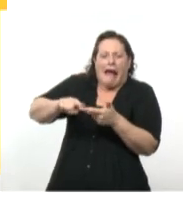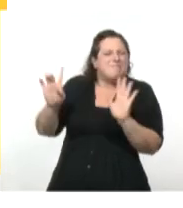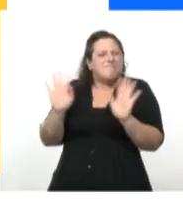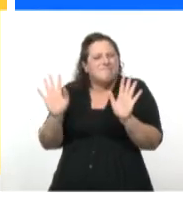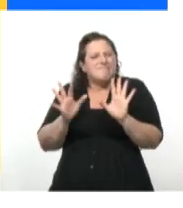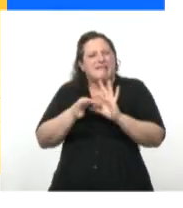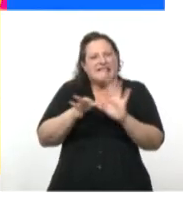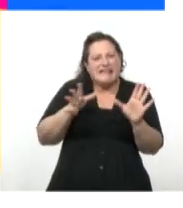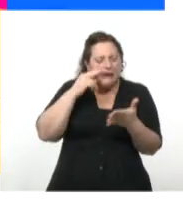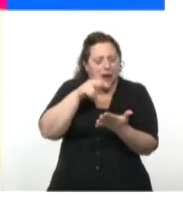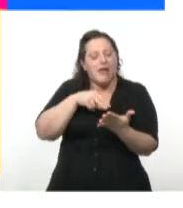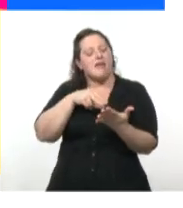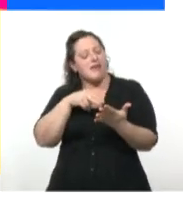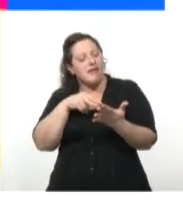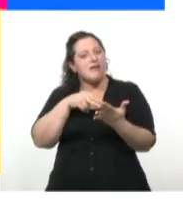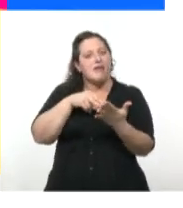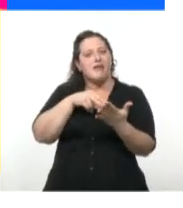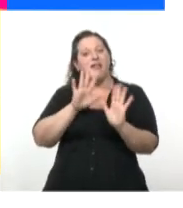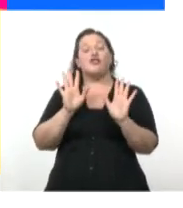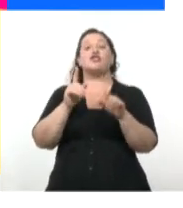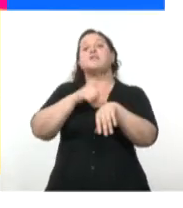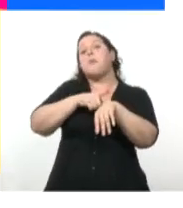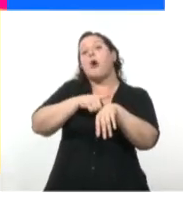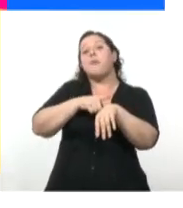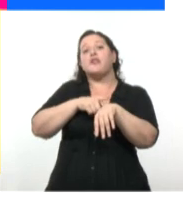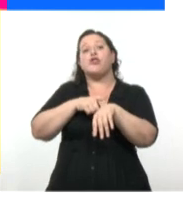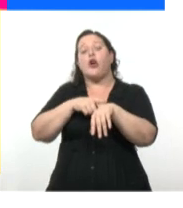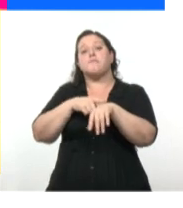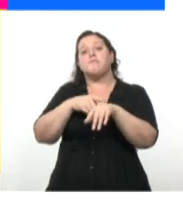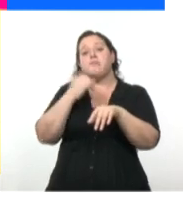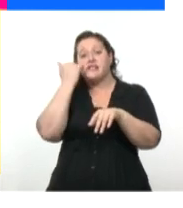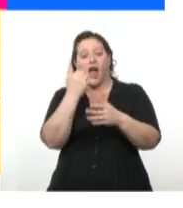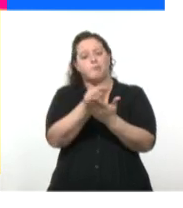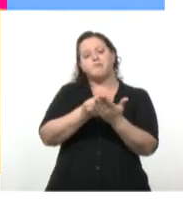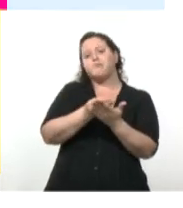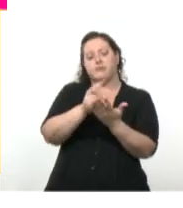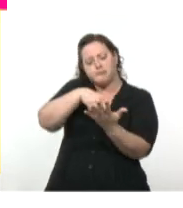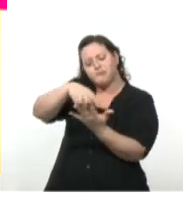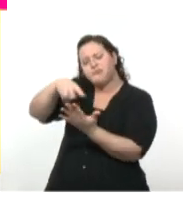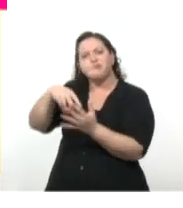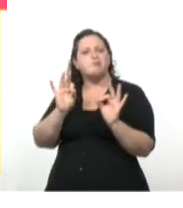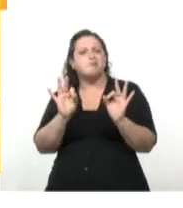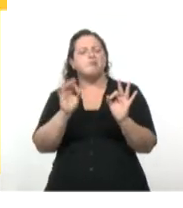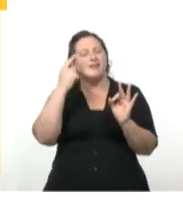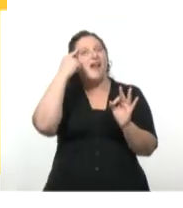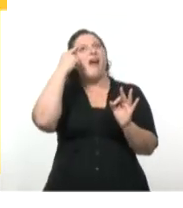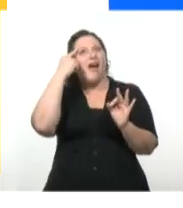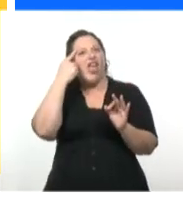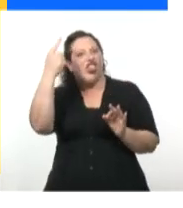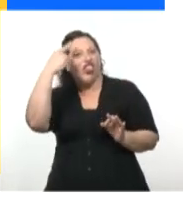Una vez que tenía esa tirada de tres páginas, ya tenía el material mental